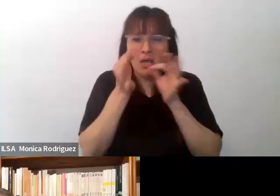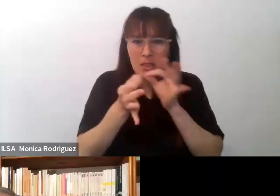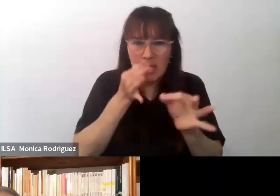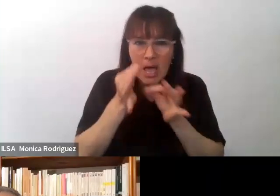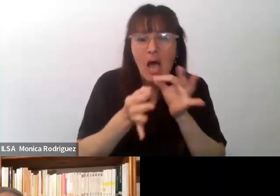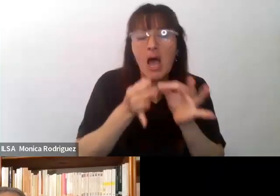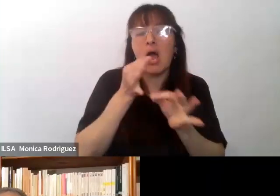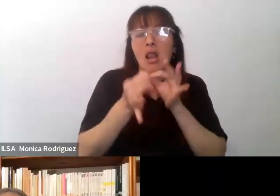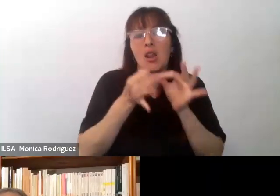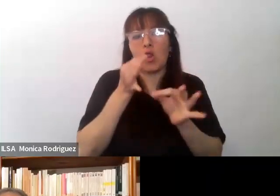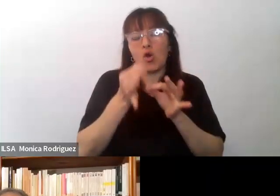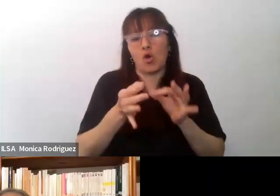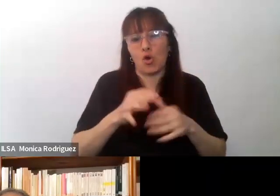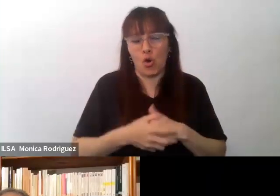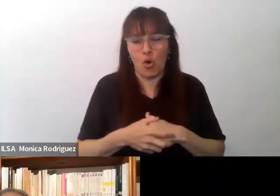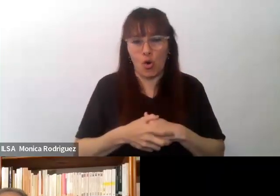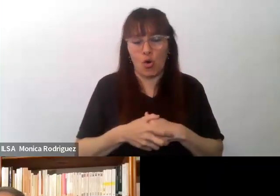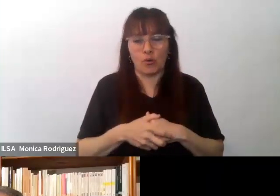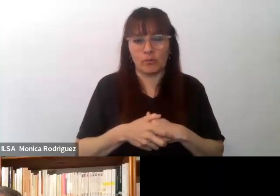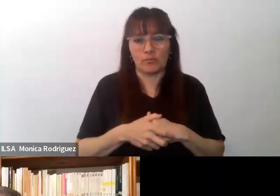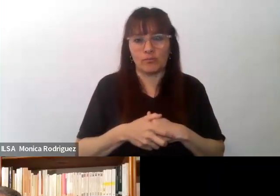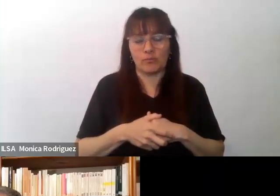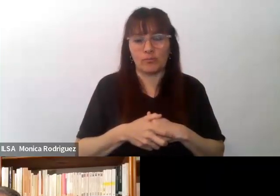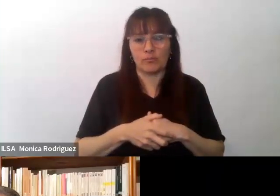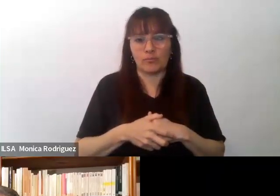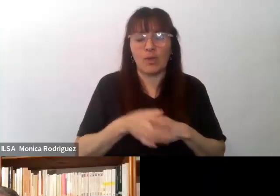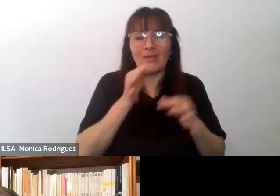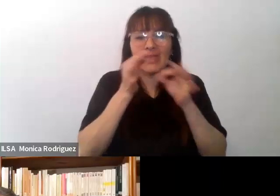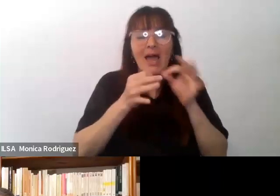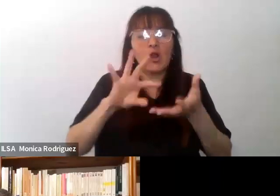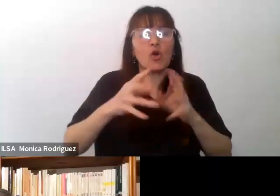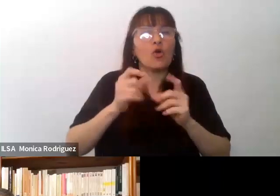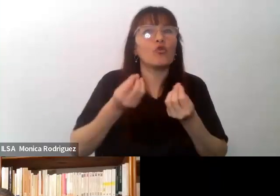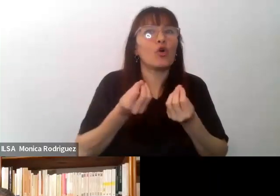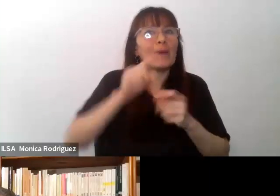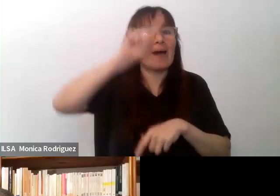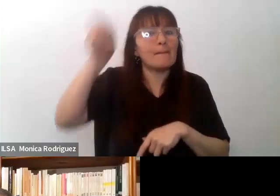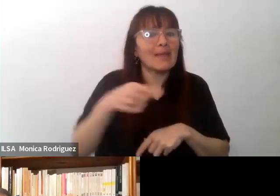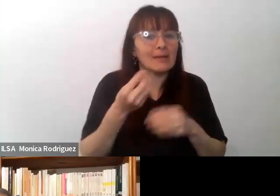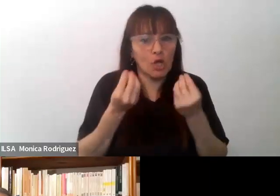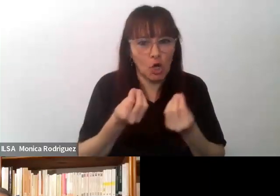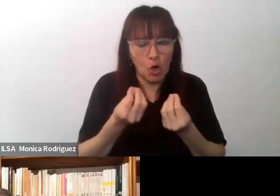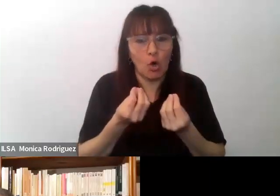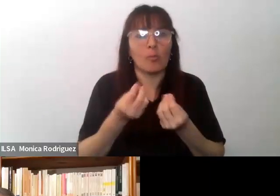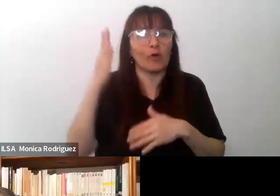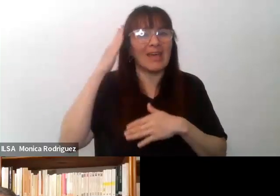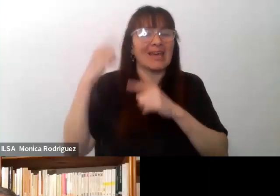como es concebido en el marco de lo intercultural crítico.